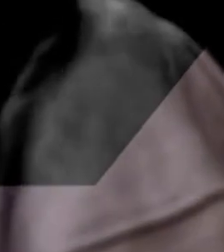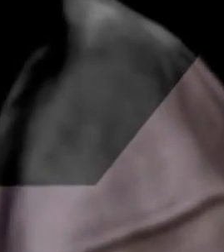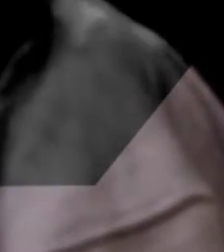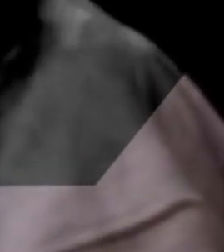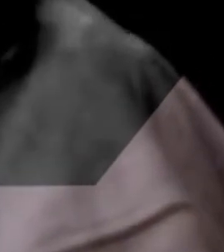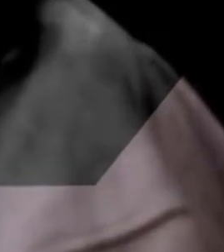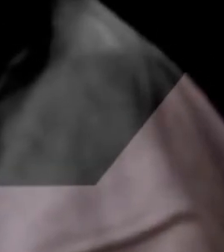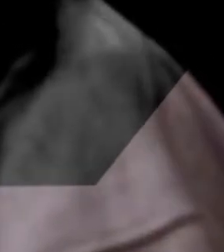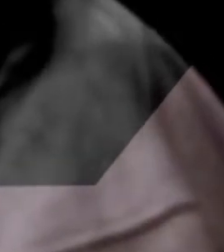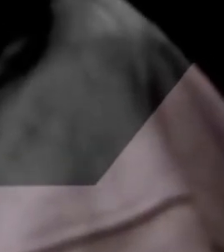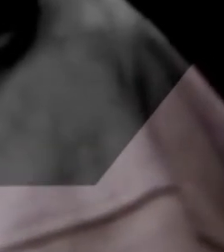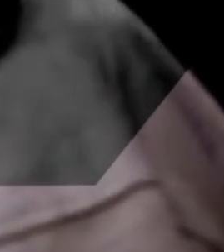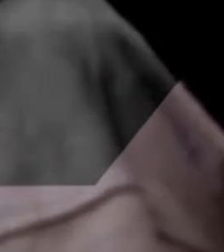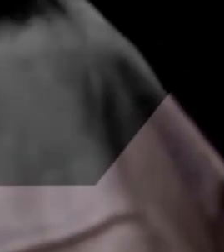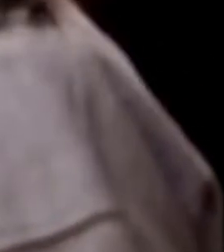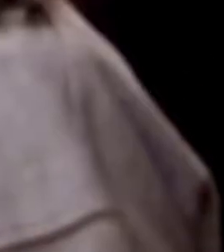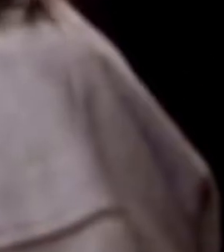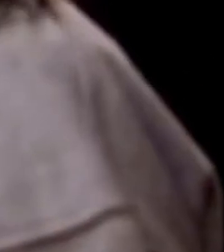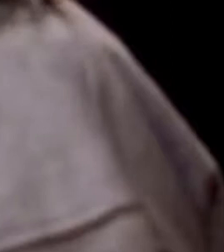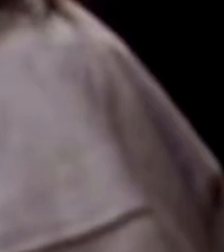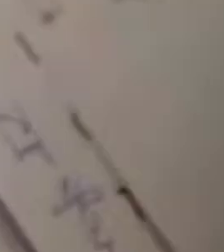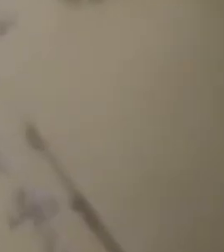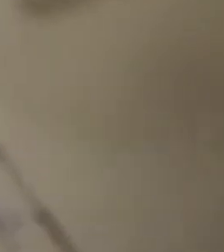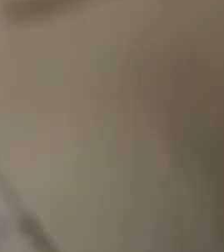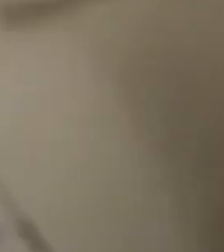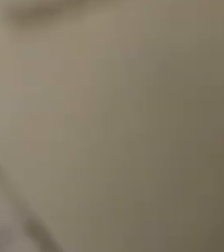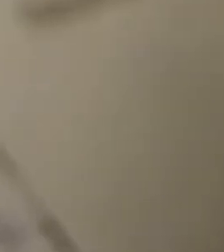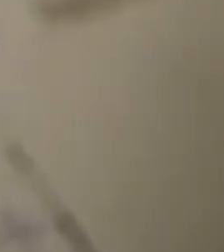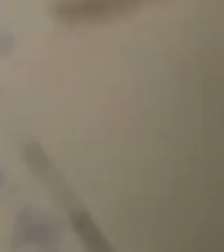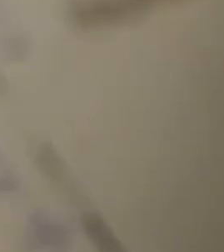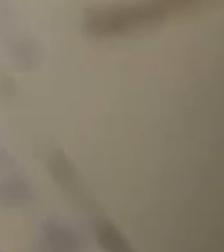Ahora viaja por el cosmos